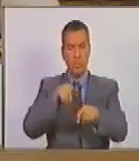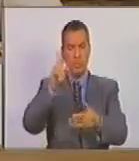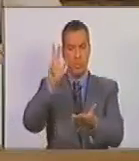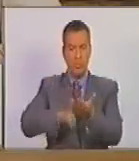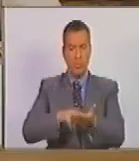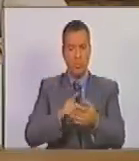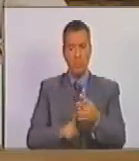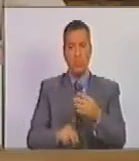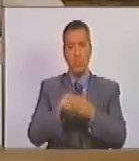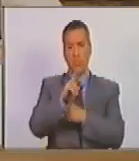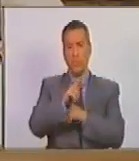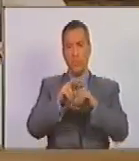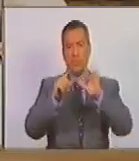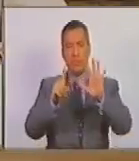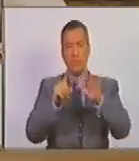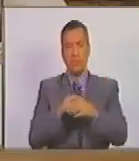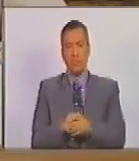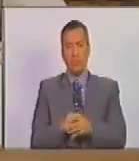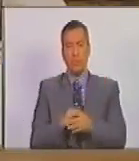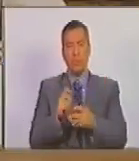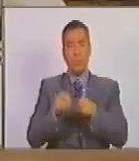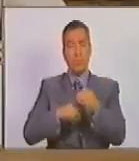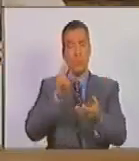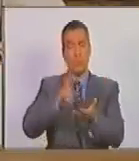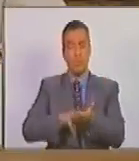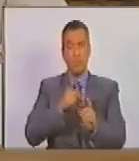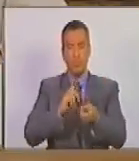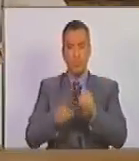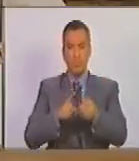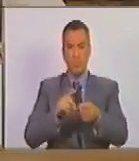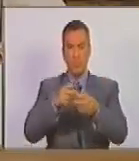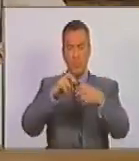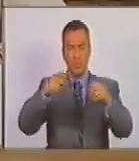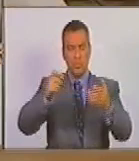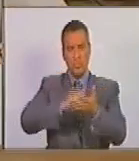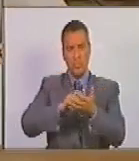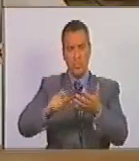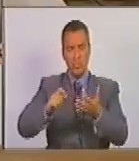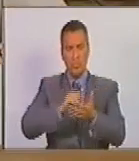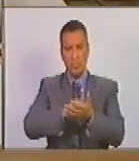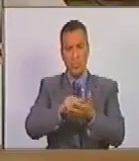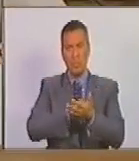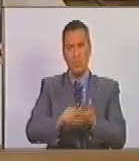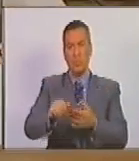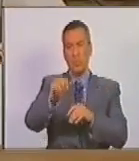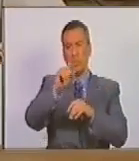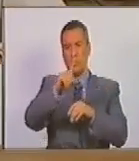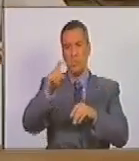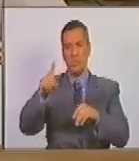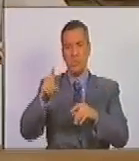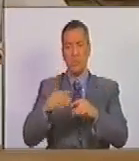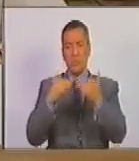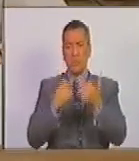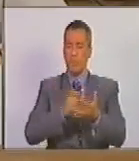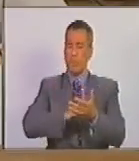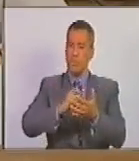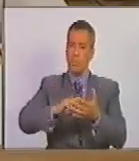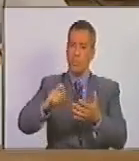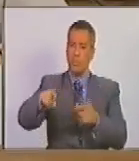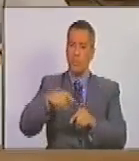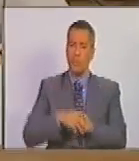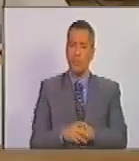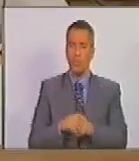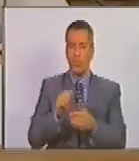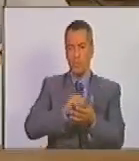Dicísimo sexto. Se propone aprobar con modificación el contenido del artículo 11, el cual queda redactado en los siguientes